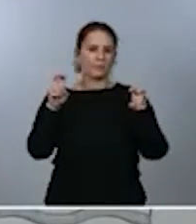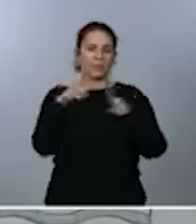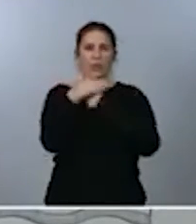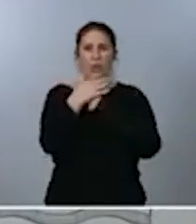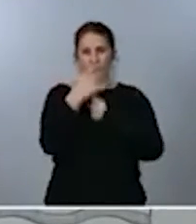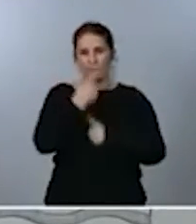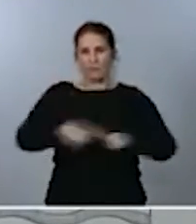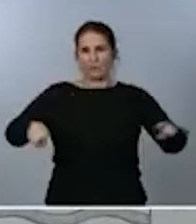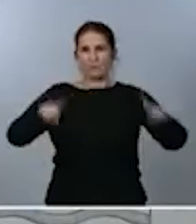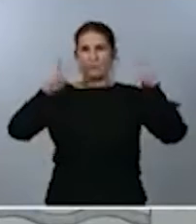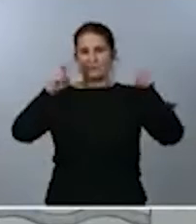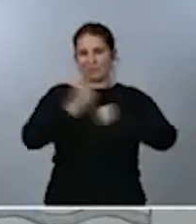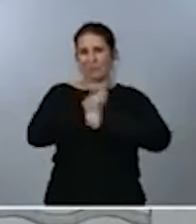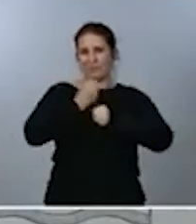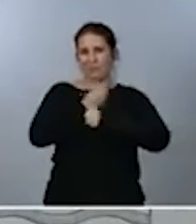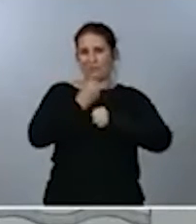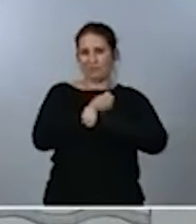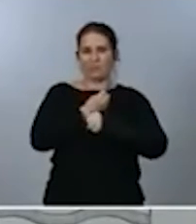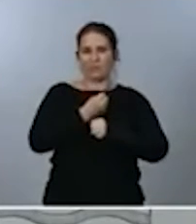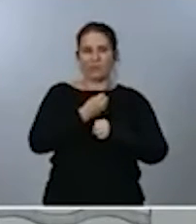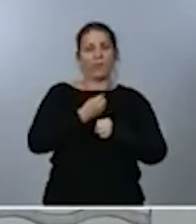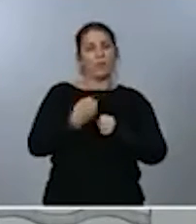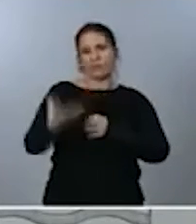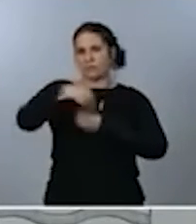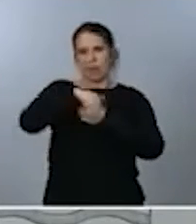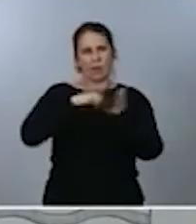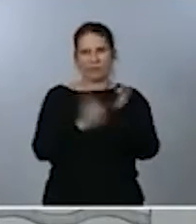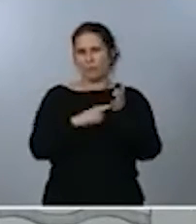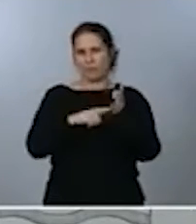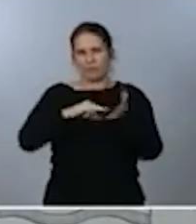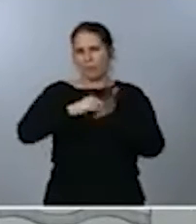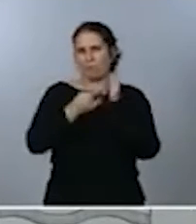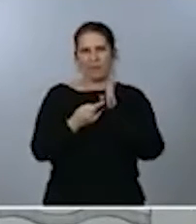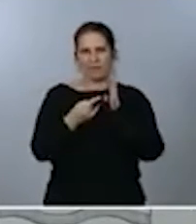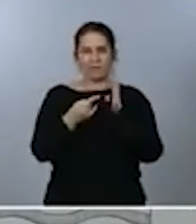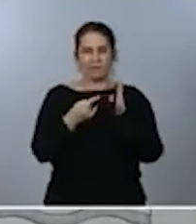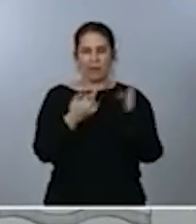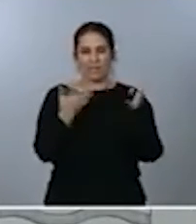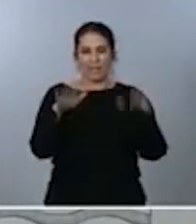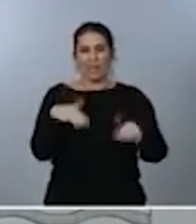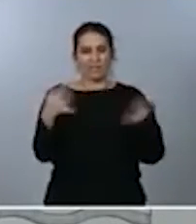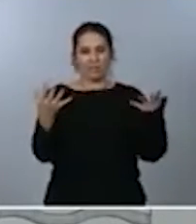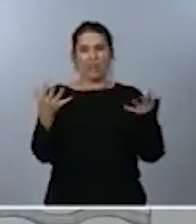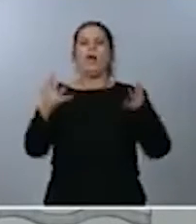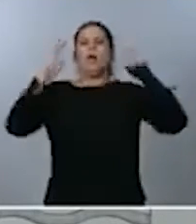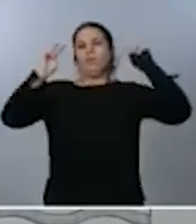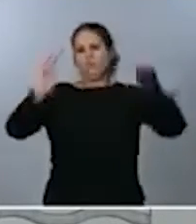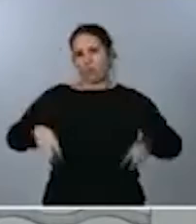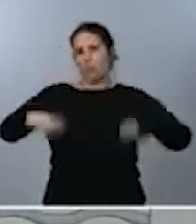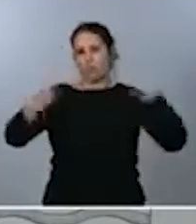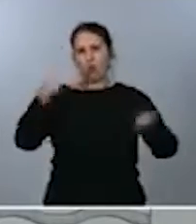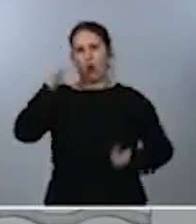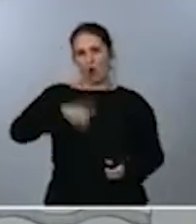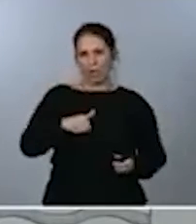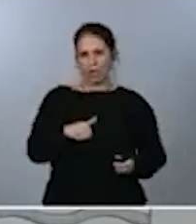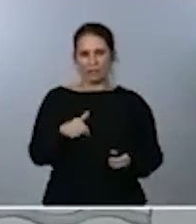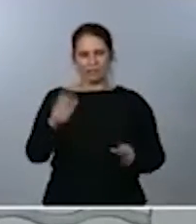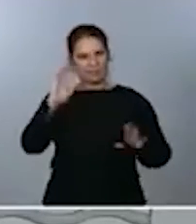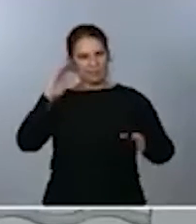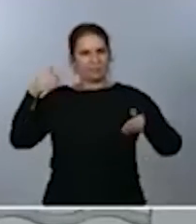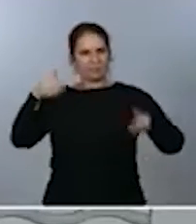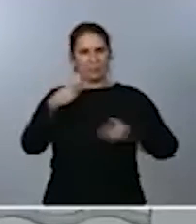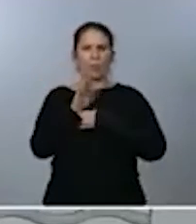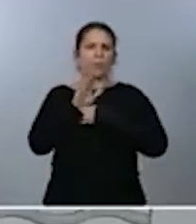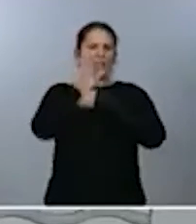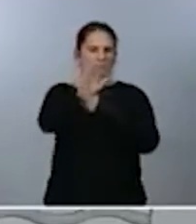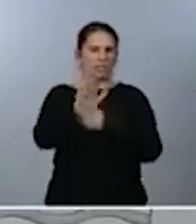abarcado la totalidad del plan y que, por tanto, esa reactualización es la que se ha encargado en el día de hoy de presentarse en el Consejo de